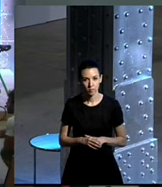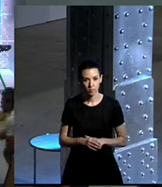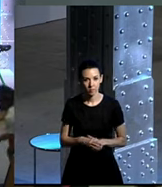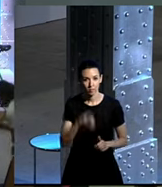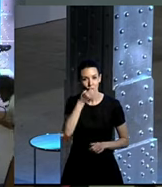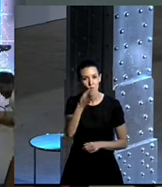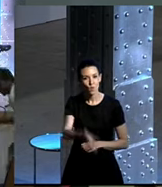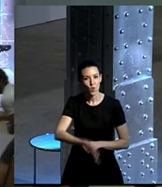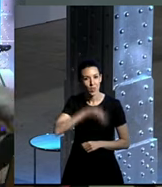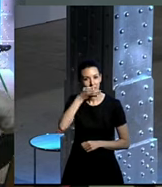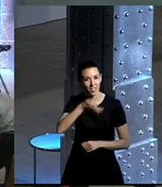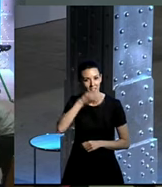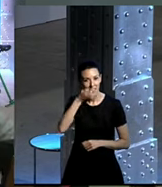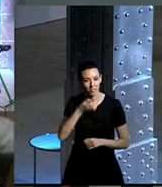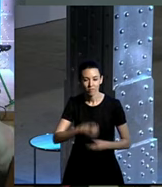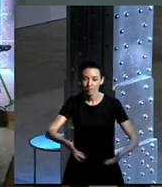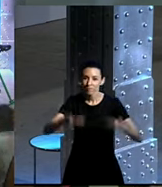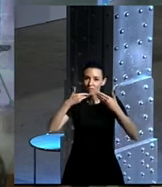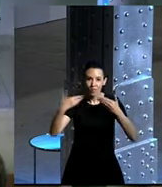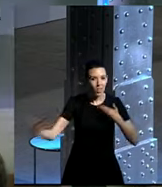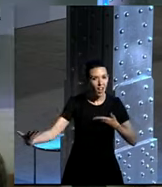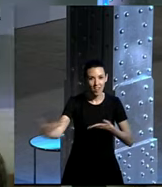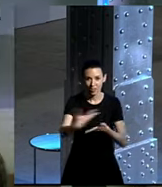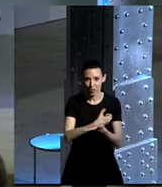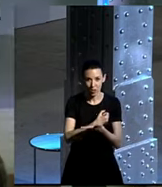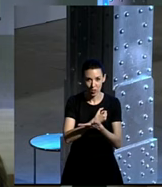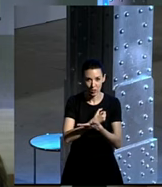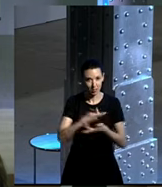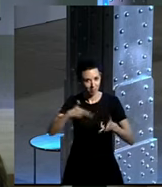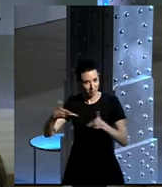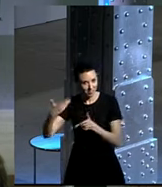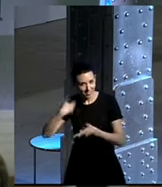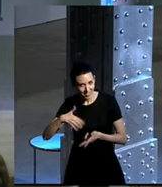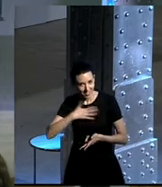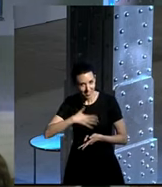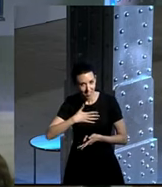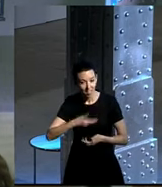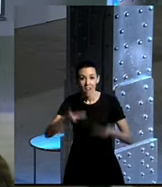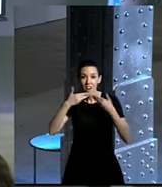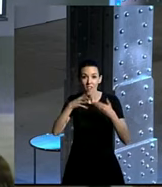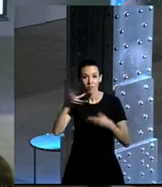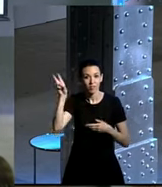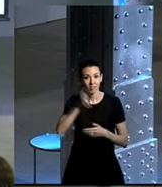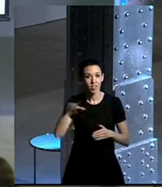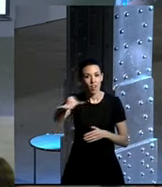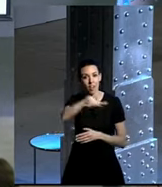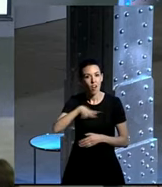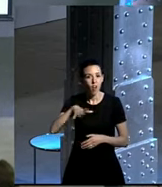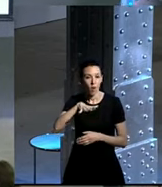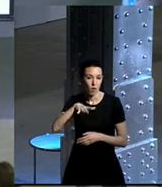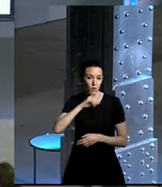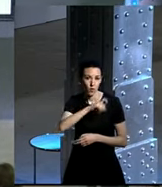Muy buenas tardes, muchísimas gracias a todos, acomodados ya. Gracias por estar aquí en el auditorio de Espacio Fundación